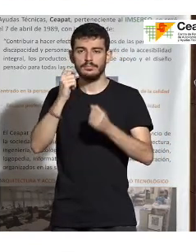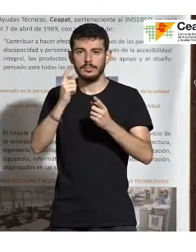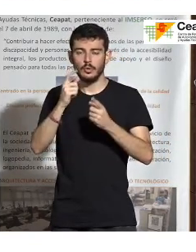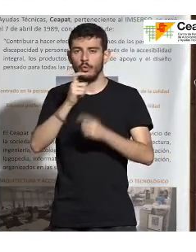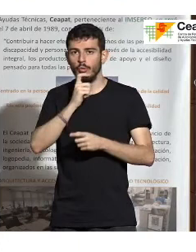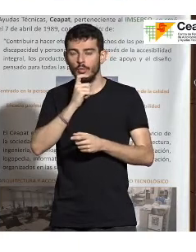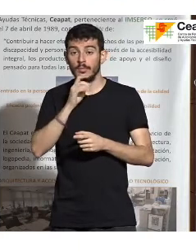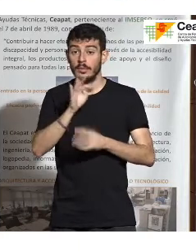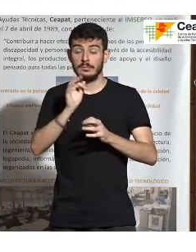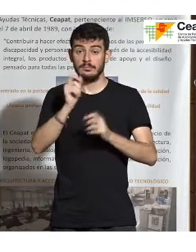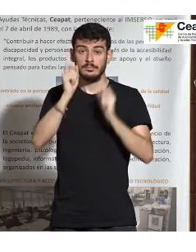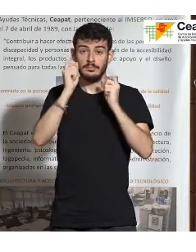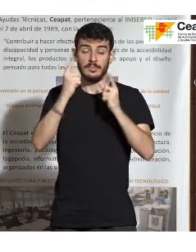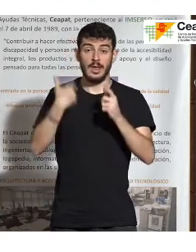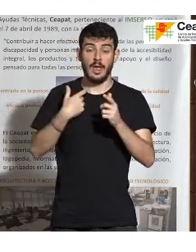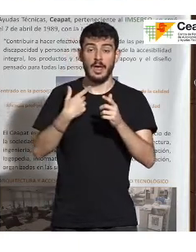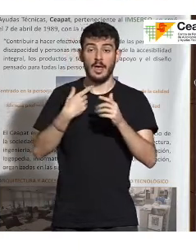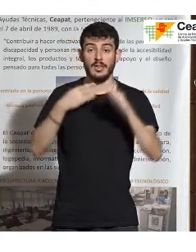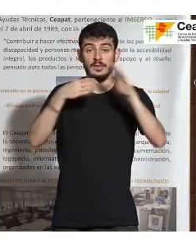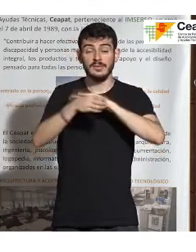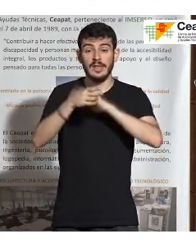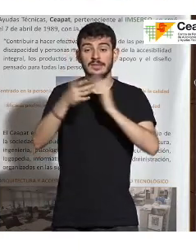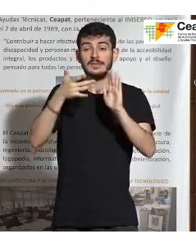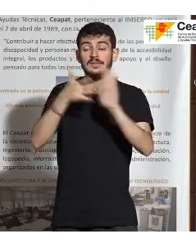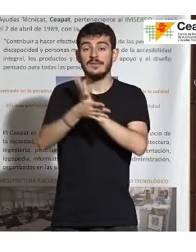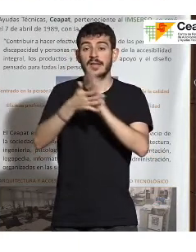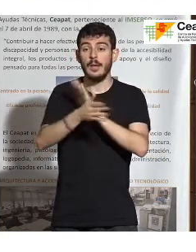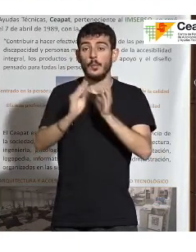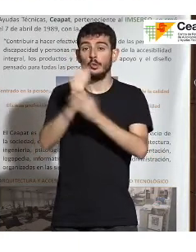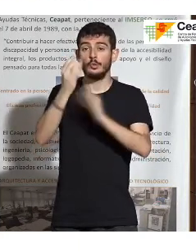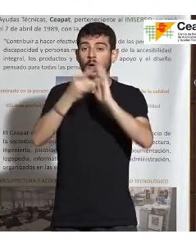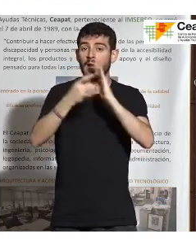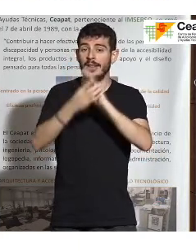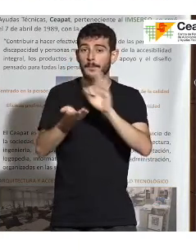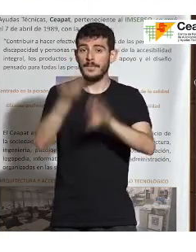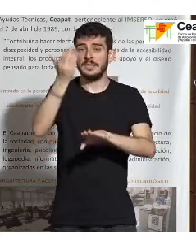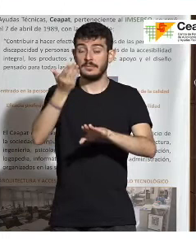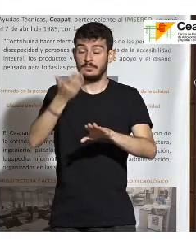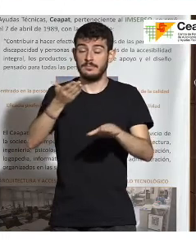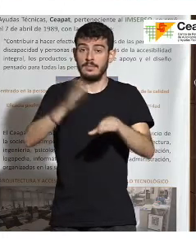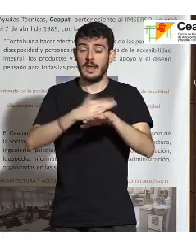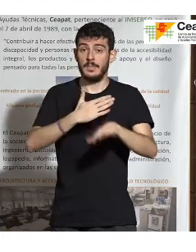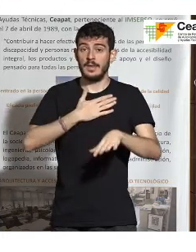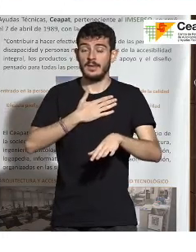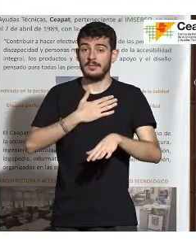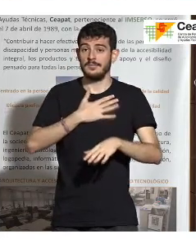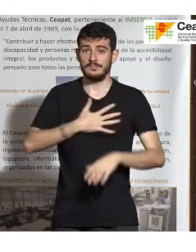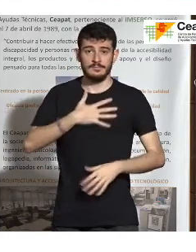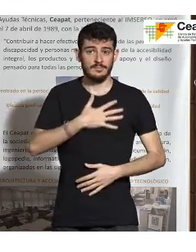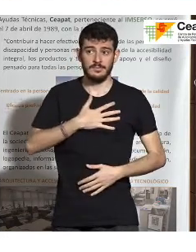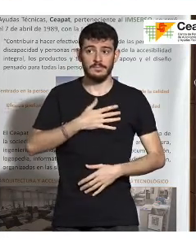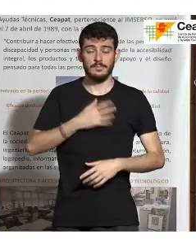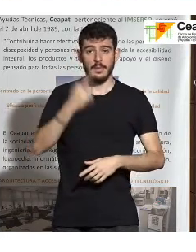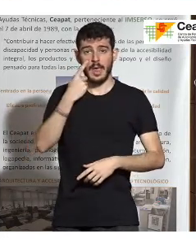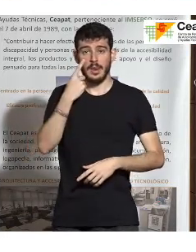es un aspecto más de la calidad del producto. Para mí ha sido realmente una satisfacción ver que ellos percibían ese